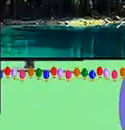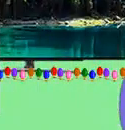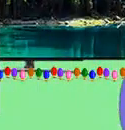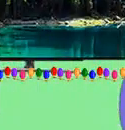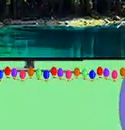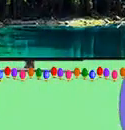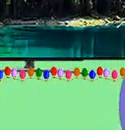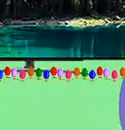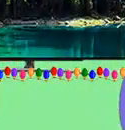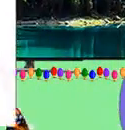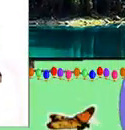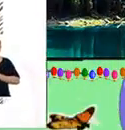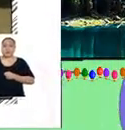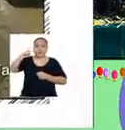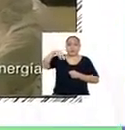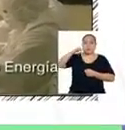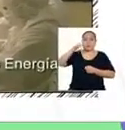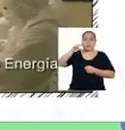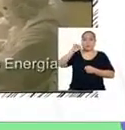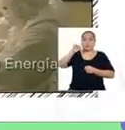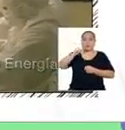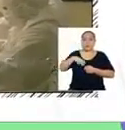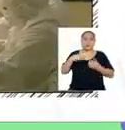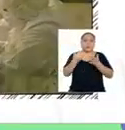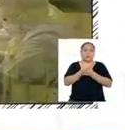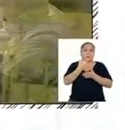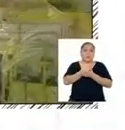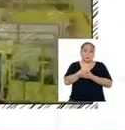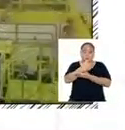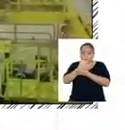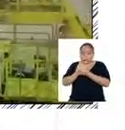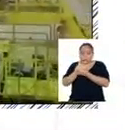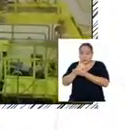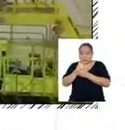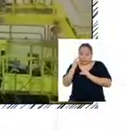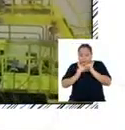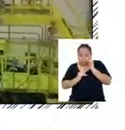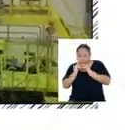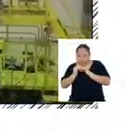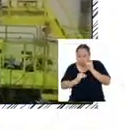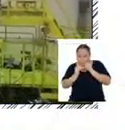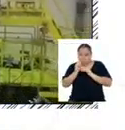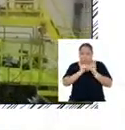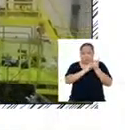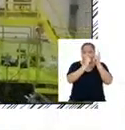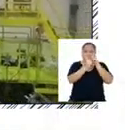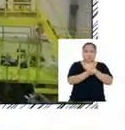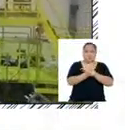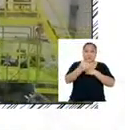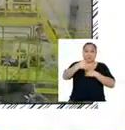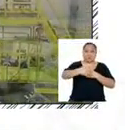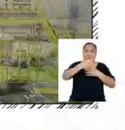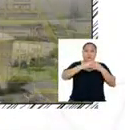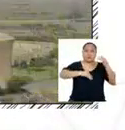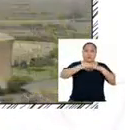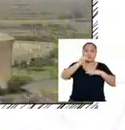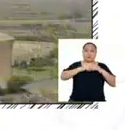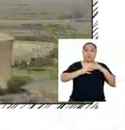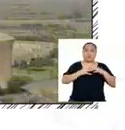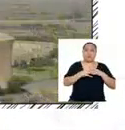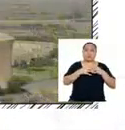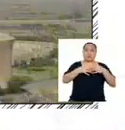Nuevas áreas que están en pleno proceso de implementación Y que convertirán al centro nuclear en la primera ciudadela